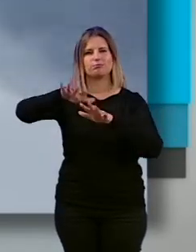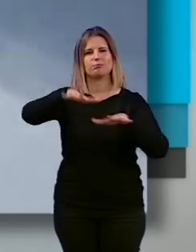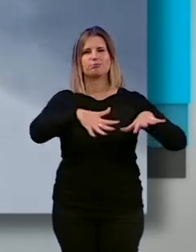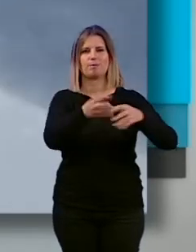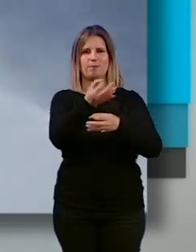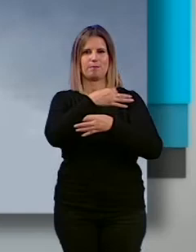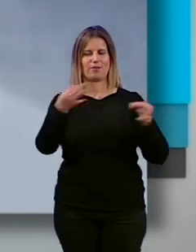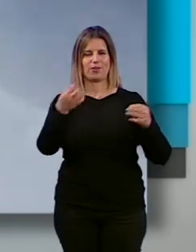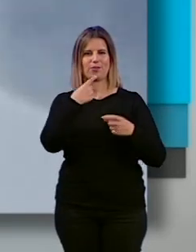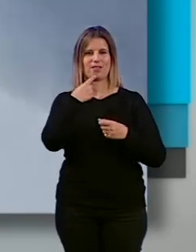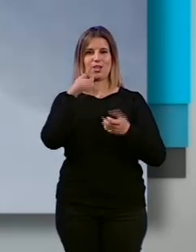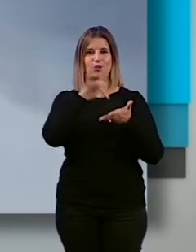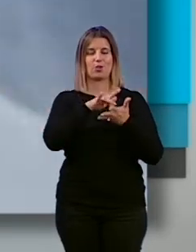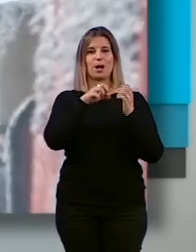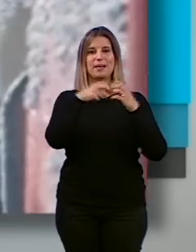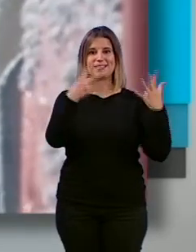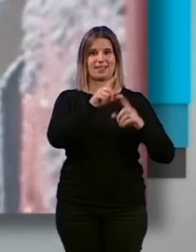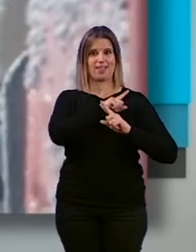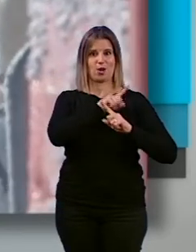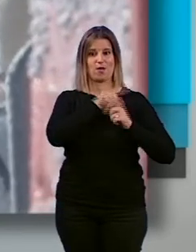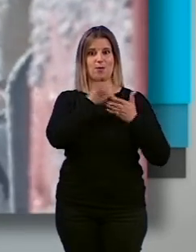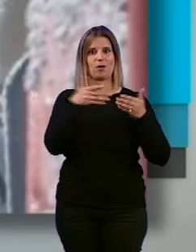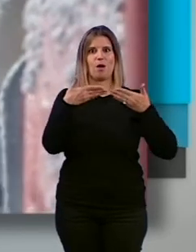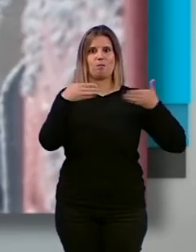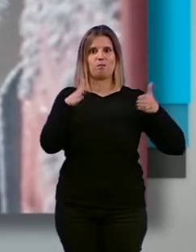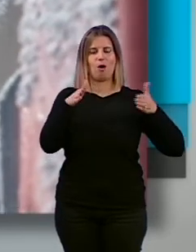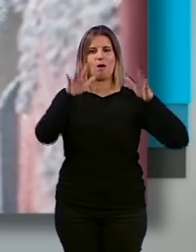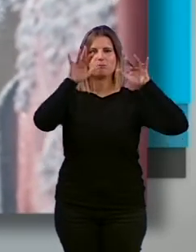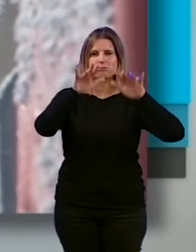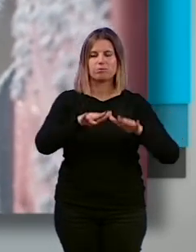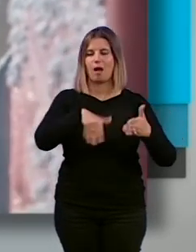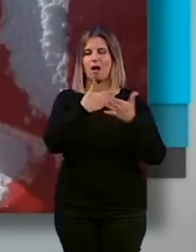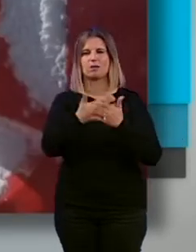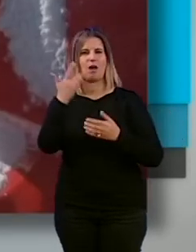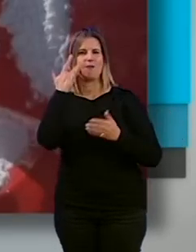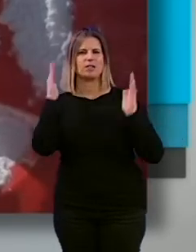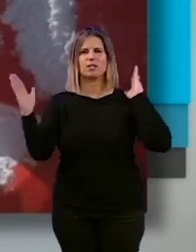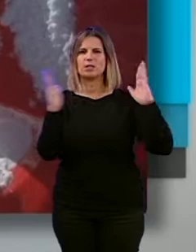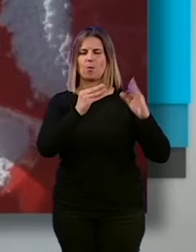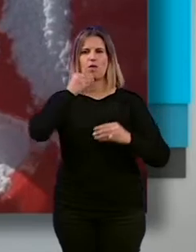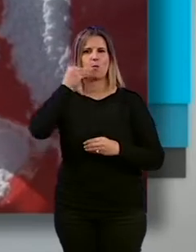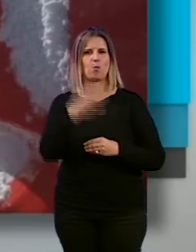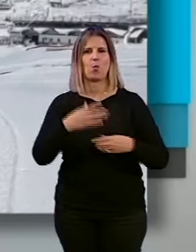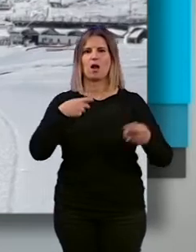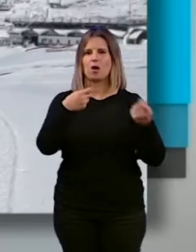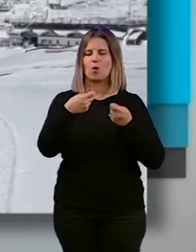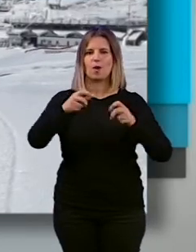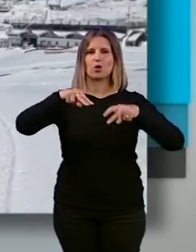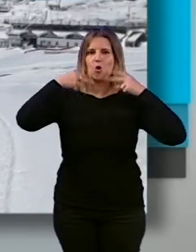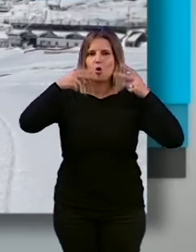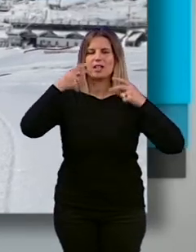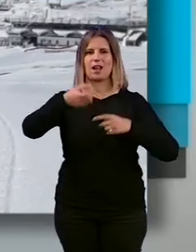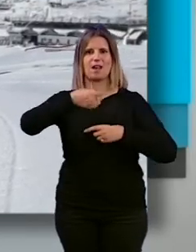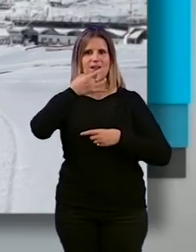quien ha resaltado que desde el 27 de noviembre en la apertura hasta la fecha ha habido una temporada muy buena con comercios, hoteles y restaurantes